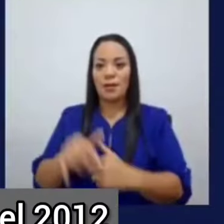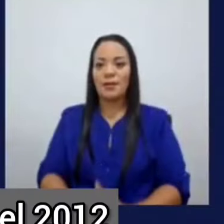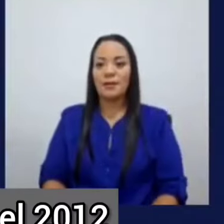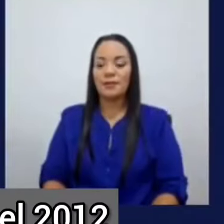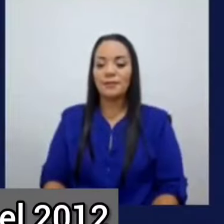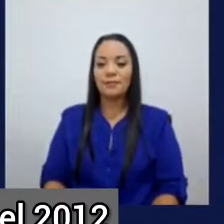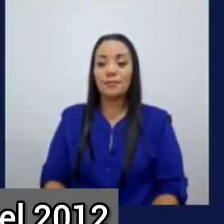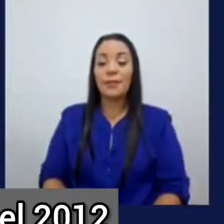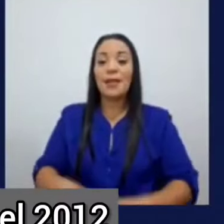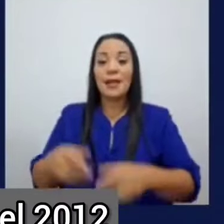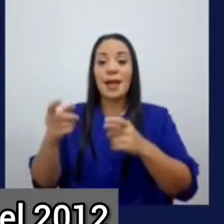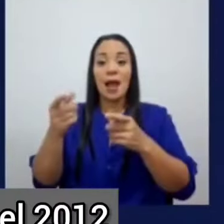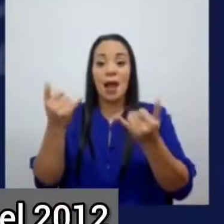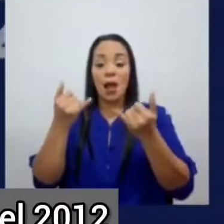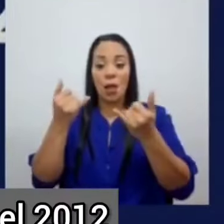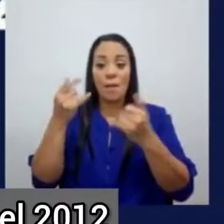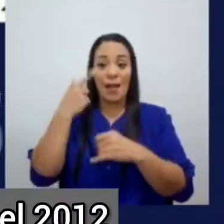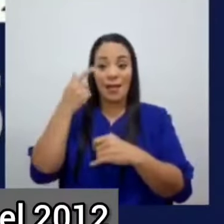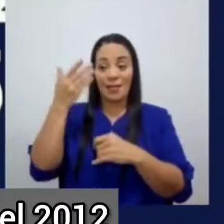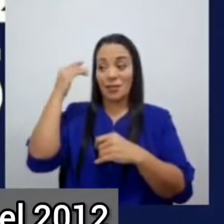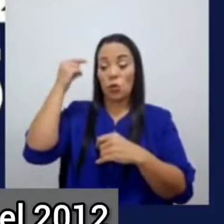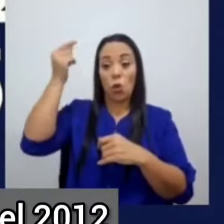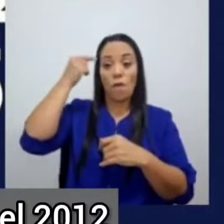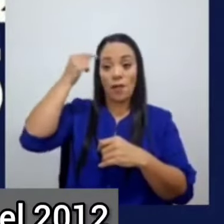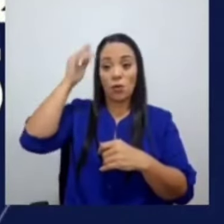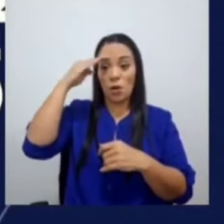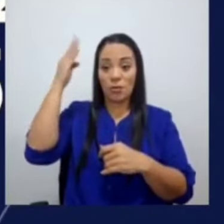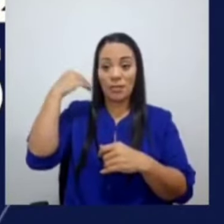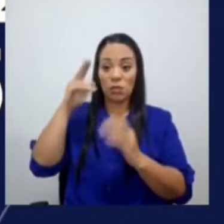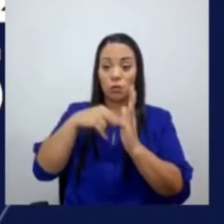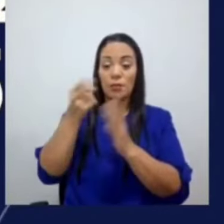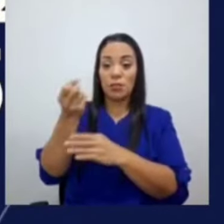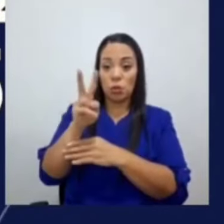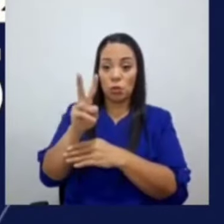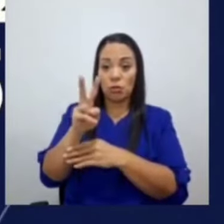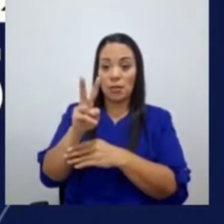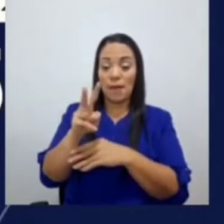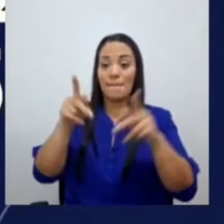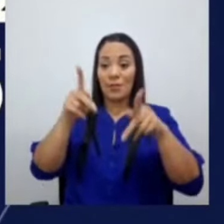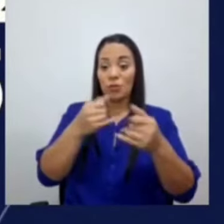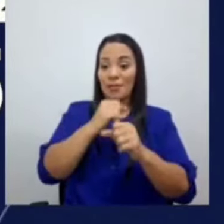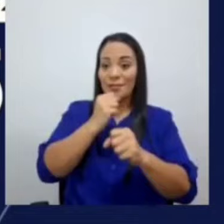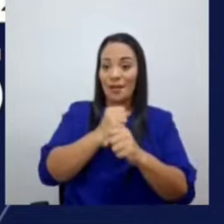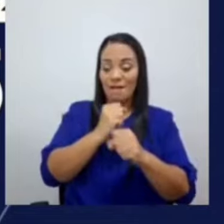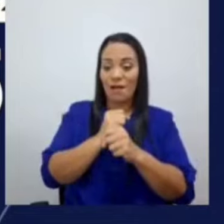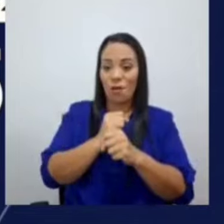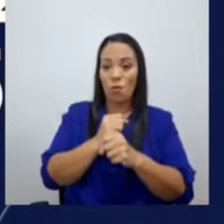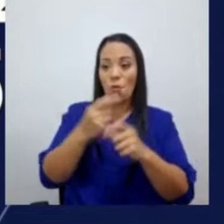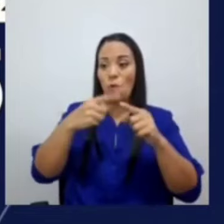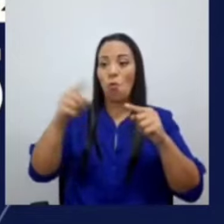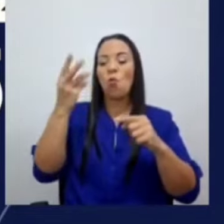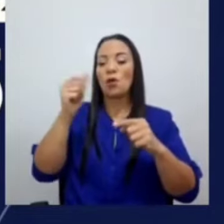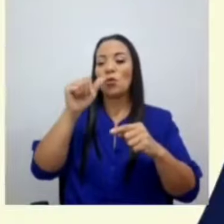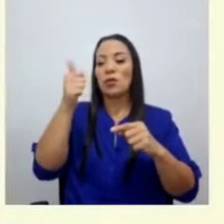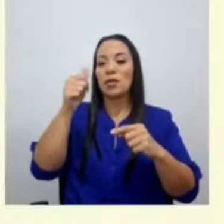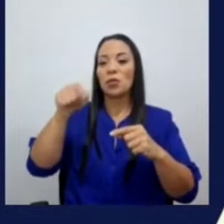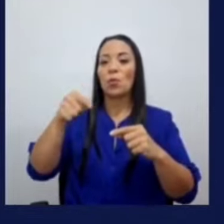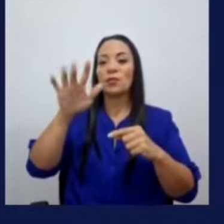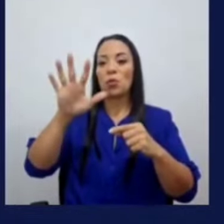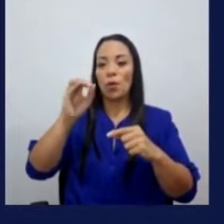Durante la administración de Laura Chinchilla, en el 2012, la tasa de desempleo llegó al 10.50%.